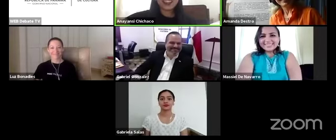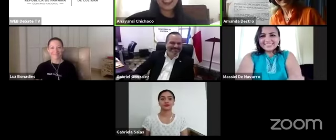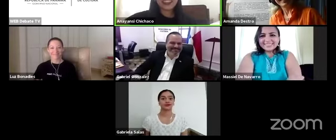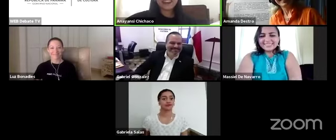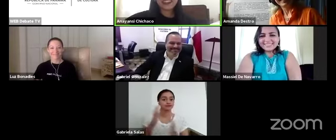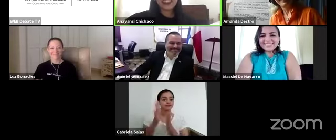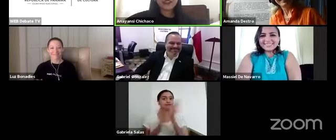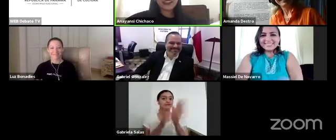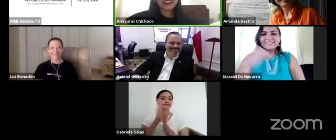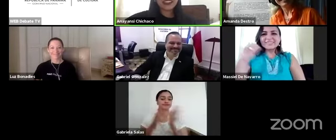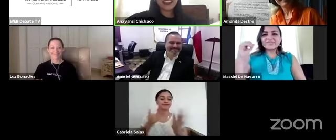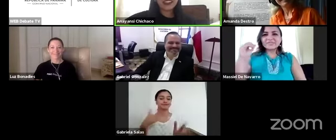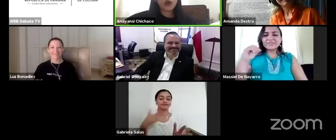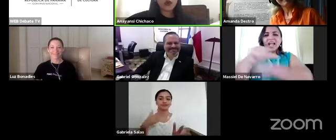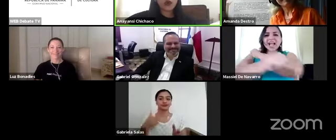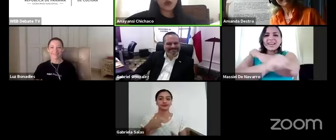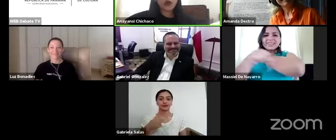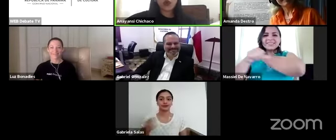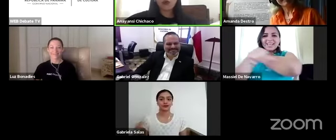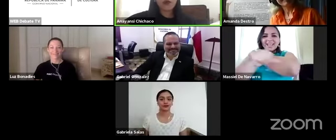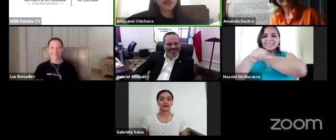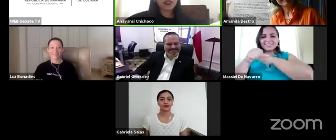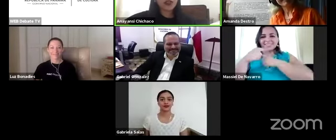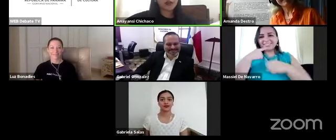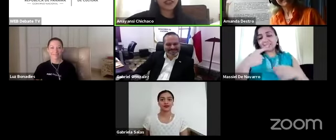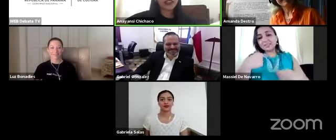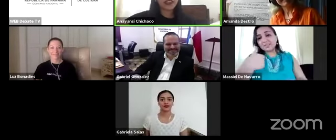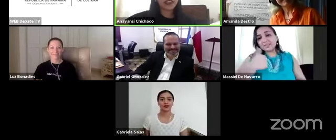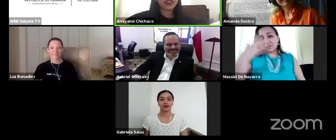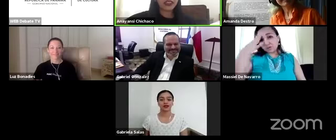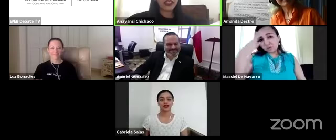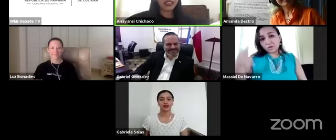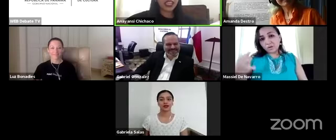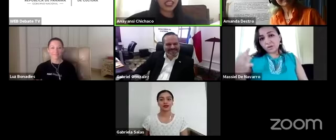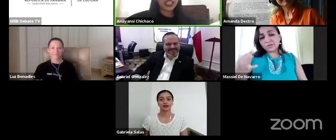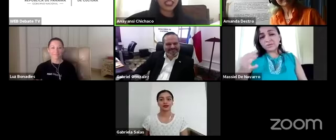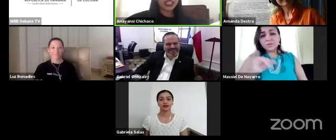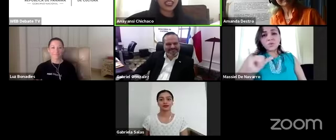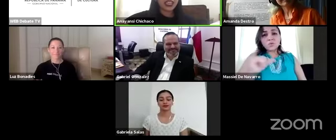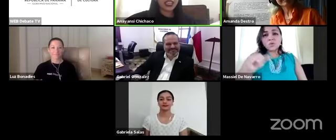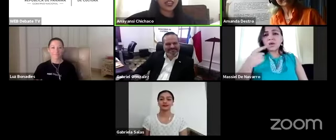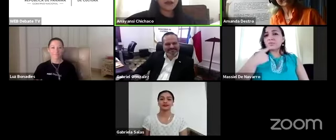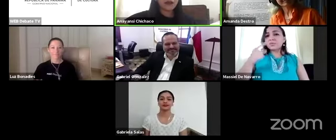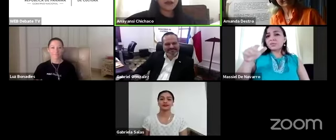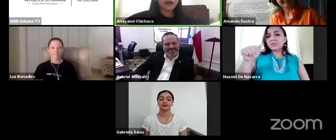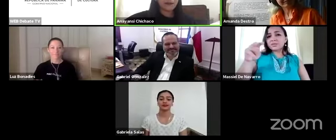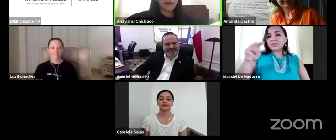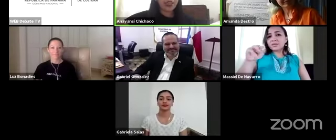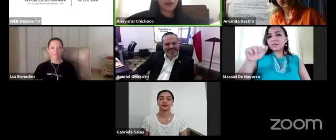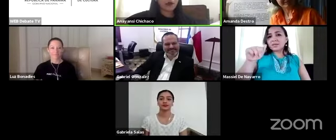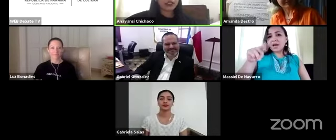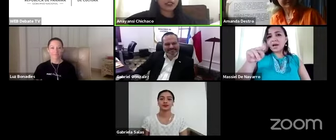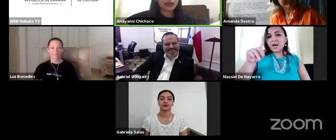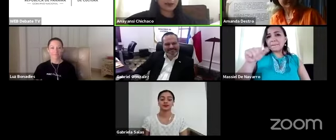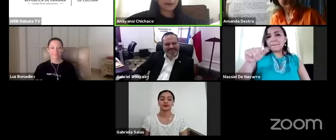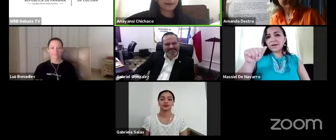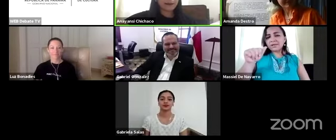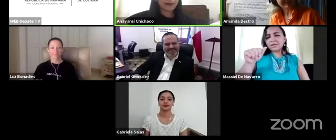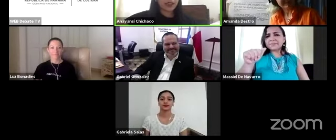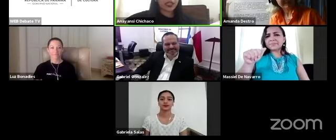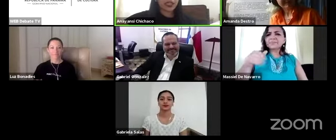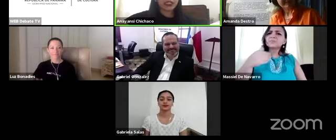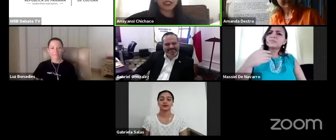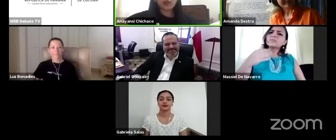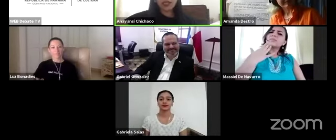yo creo que en definitiva como bien menciona Amanda hay una serie de digamoslo así